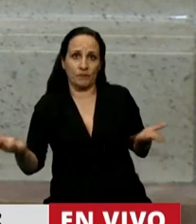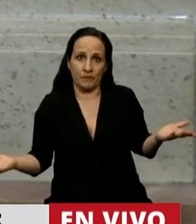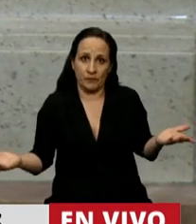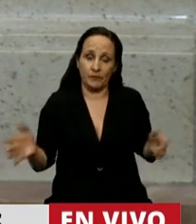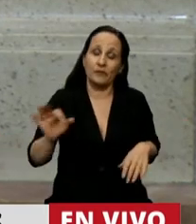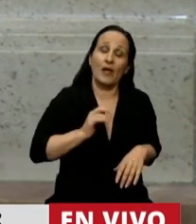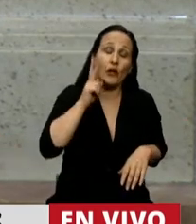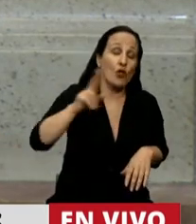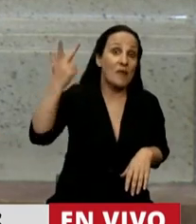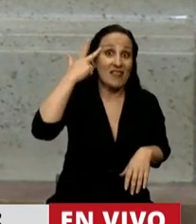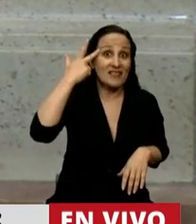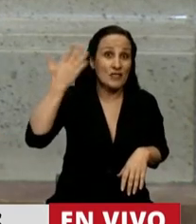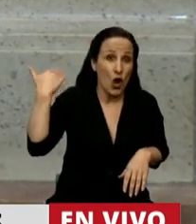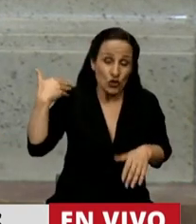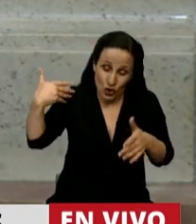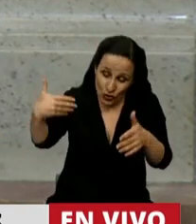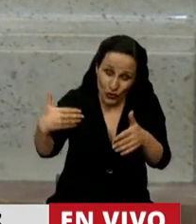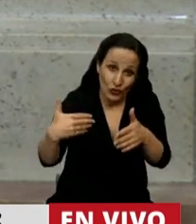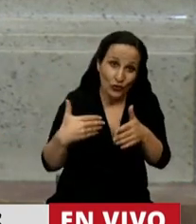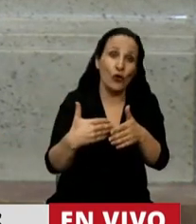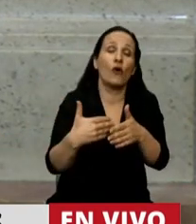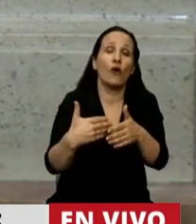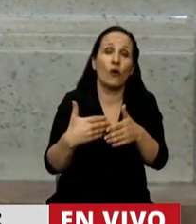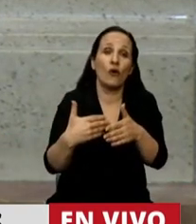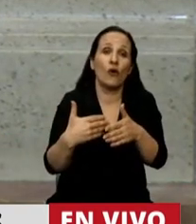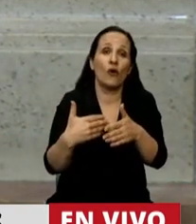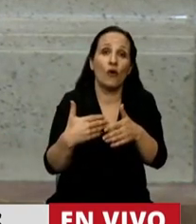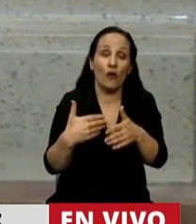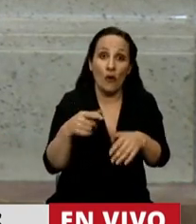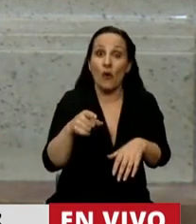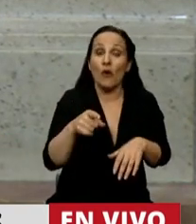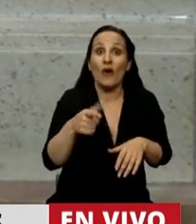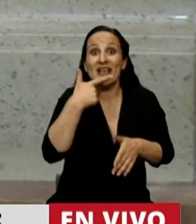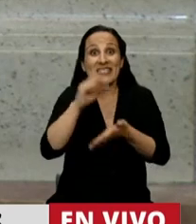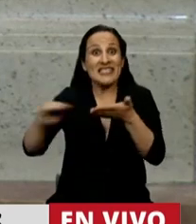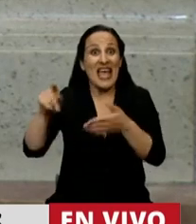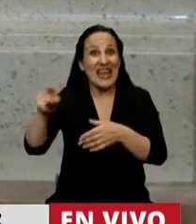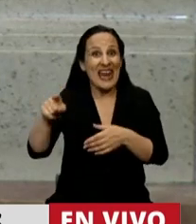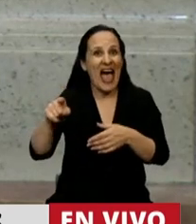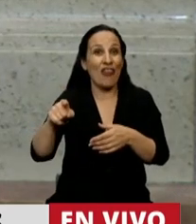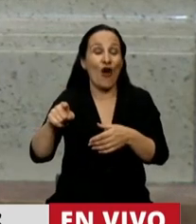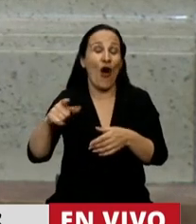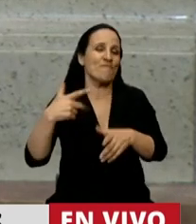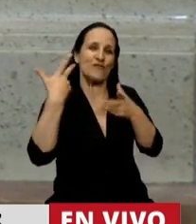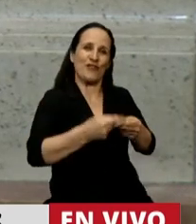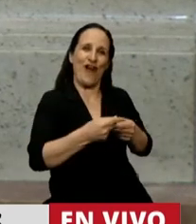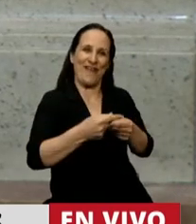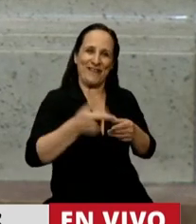2018 para acá, cuando el Senado le dio la espalda a la marea verde,